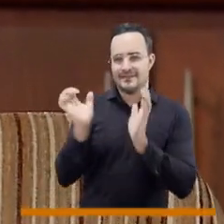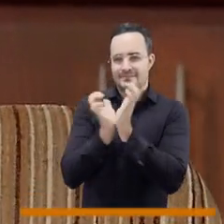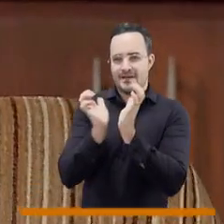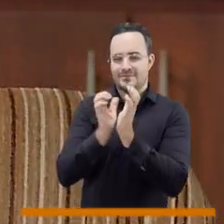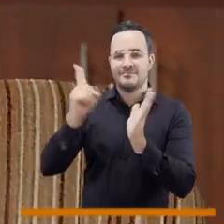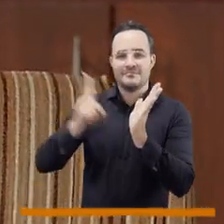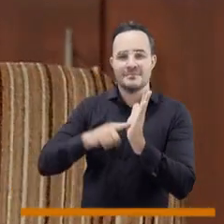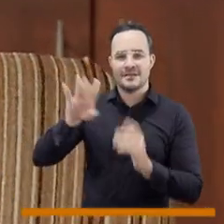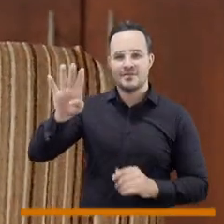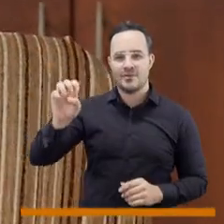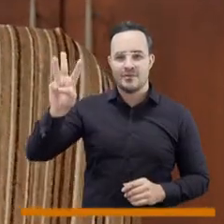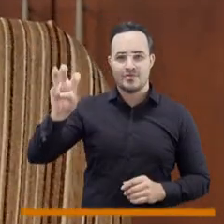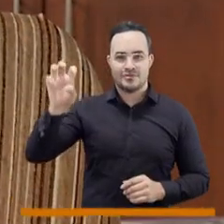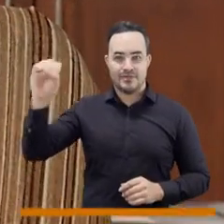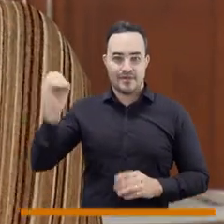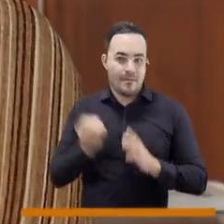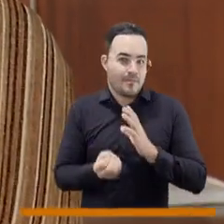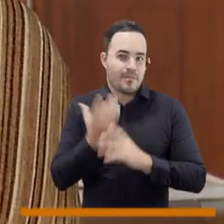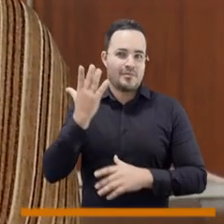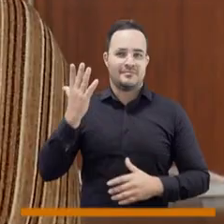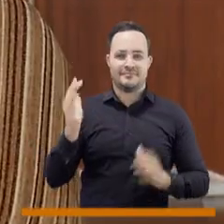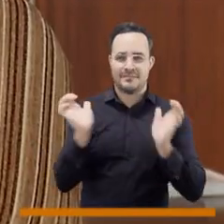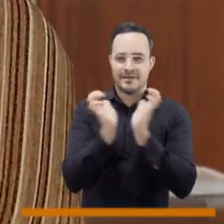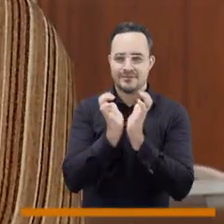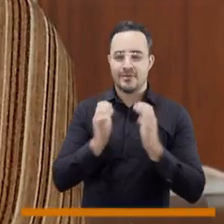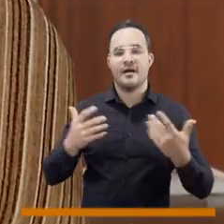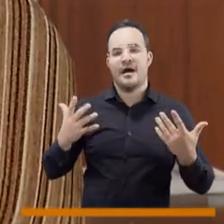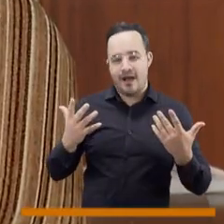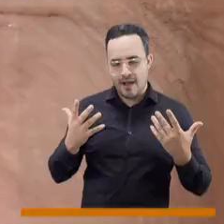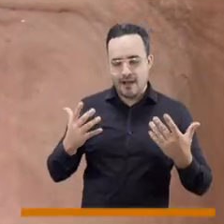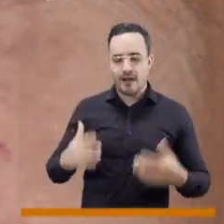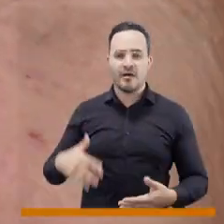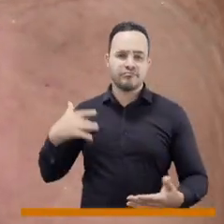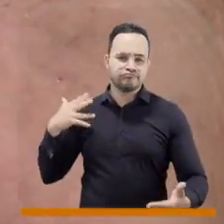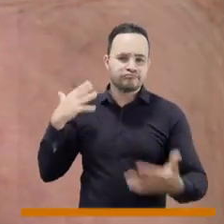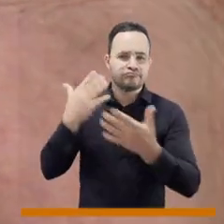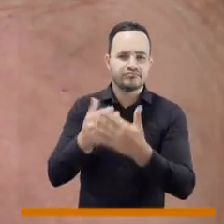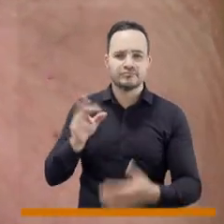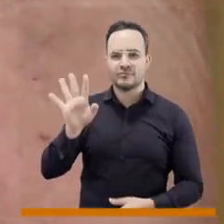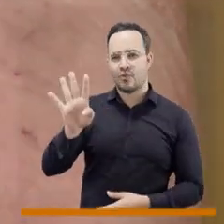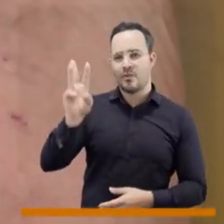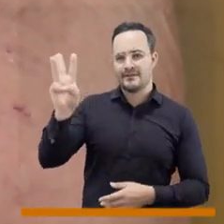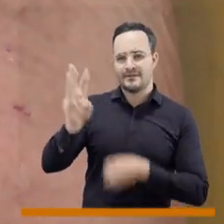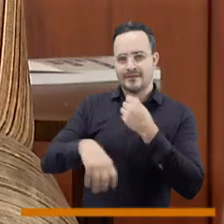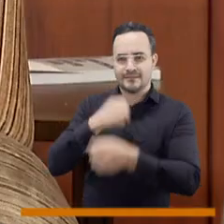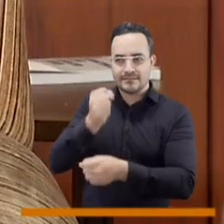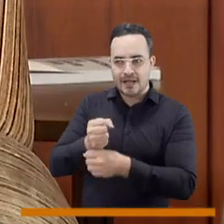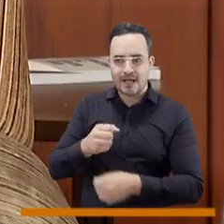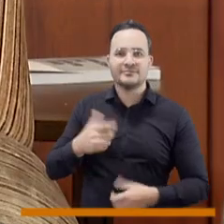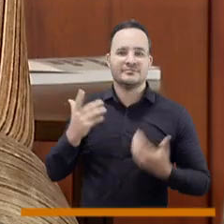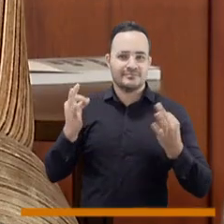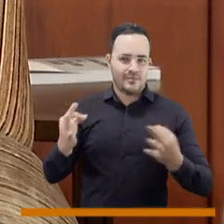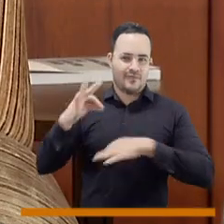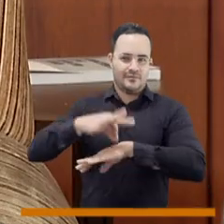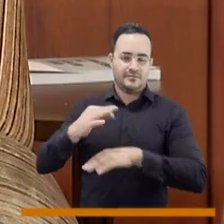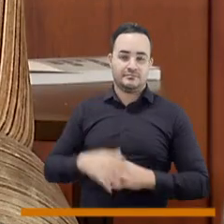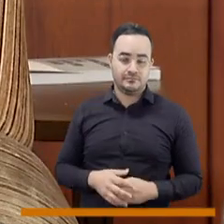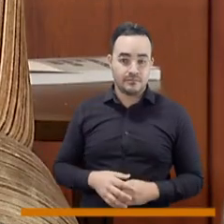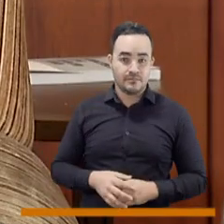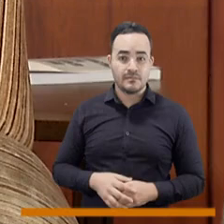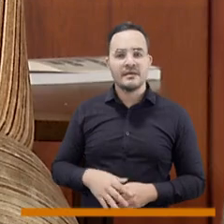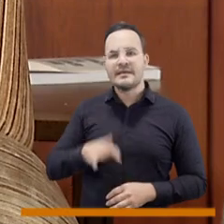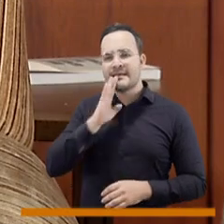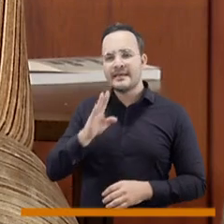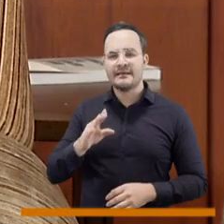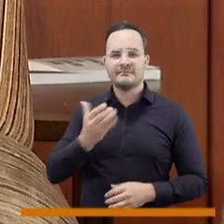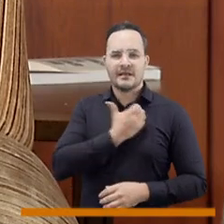Una fundación que nació el 13 de mayo de 1980 y está celebrando los 43 años de